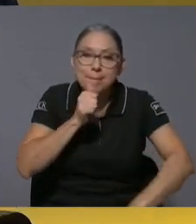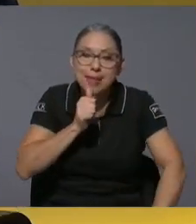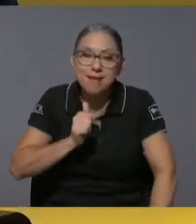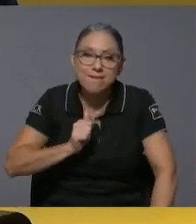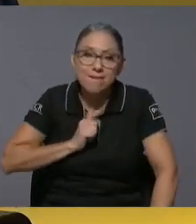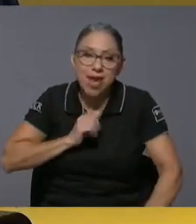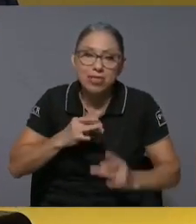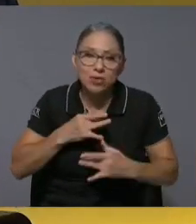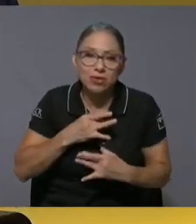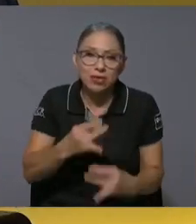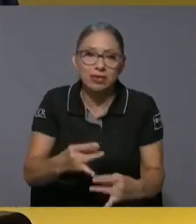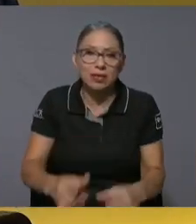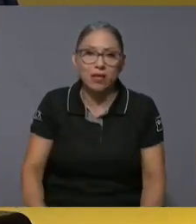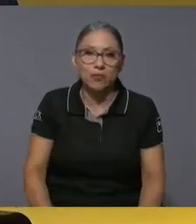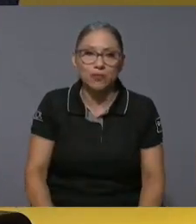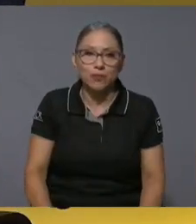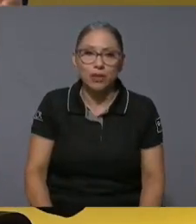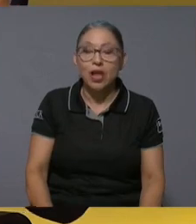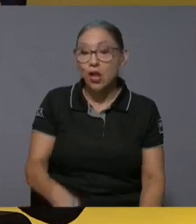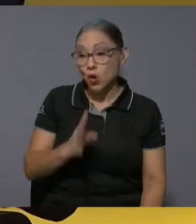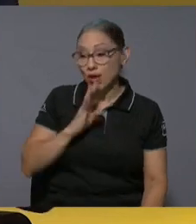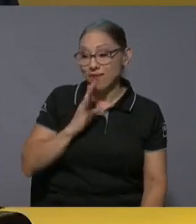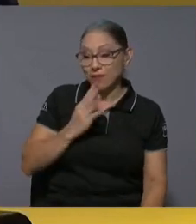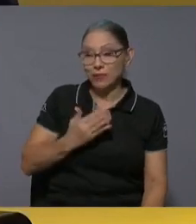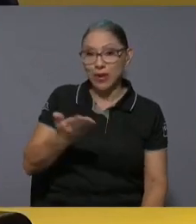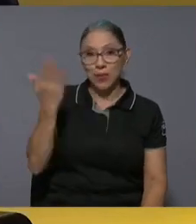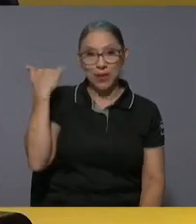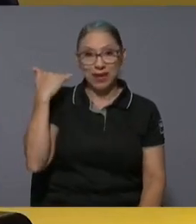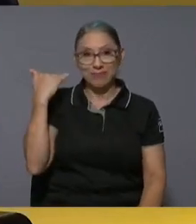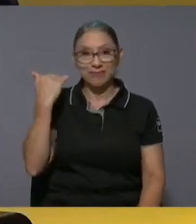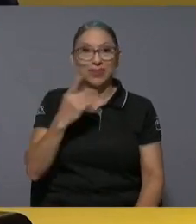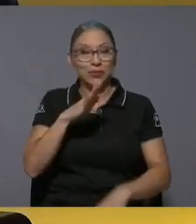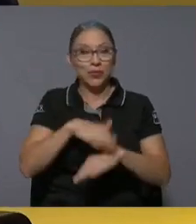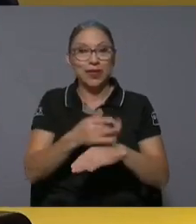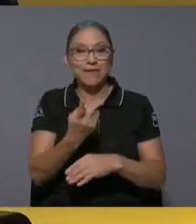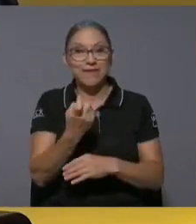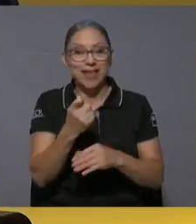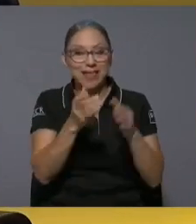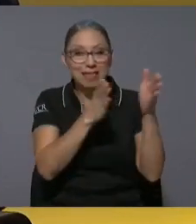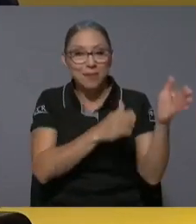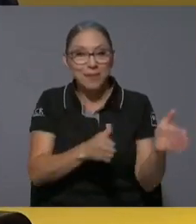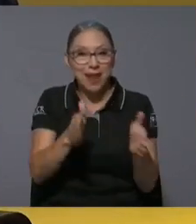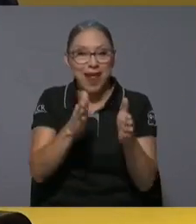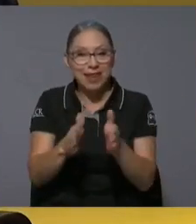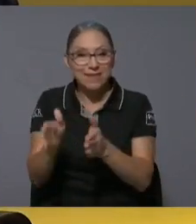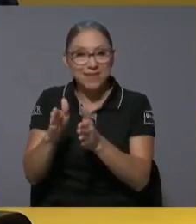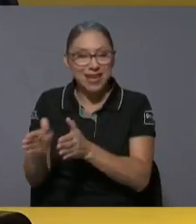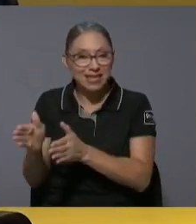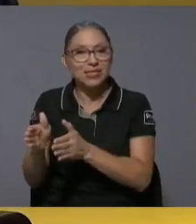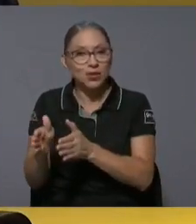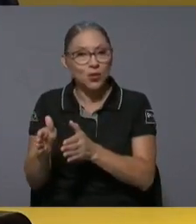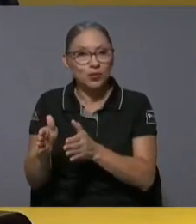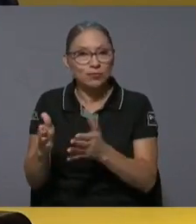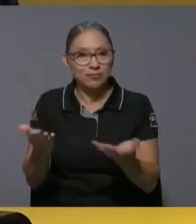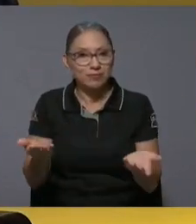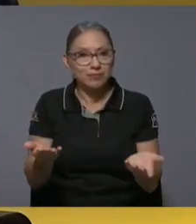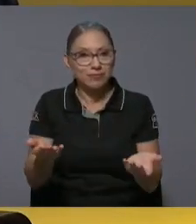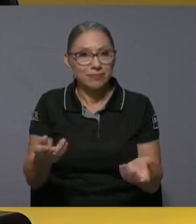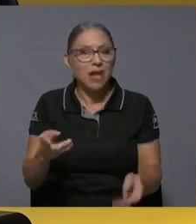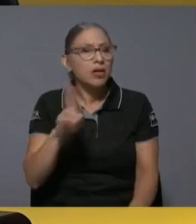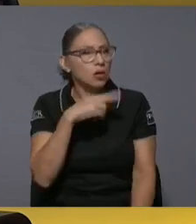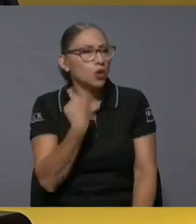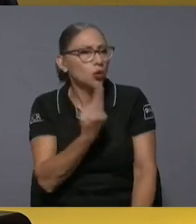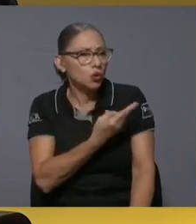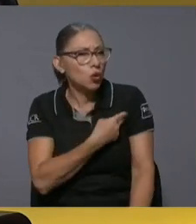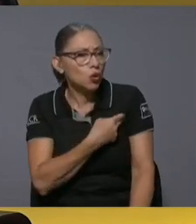dentro de lo que hablamos ahora esa falta de planificación y tal vez me devuelvo un poquito nosotros vemos los proyectos